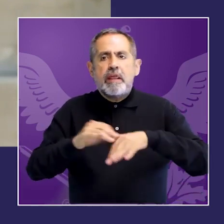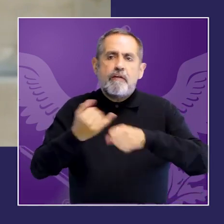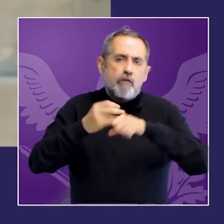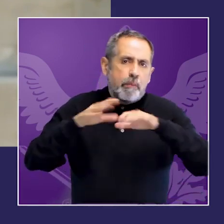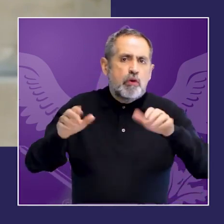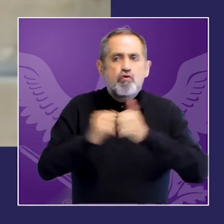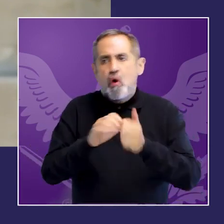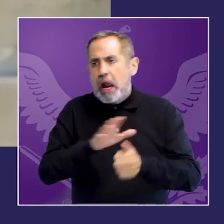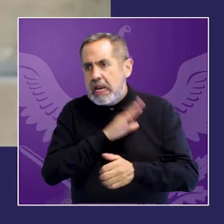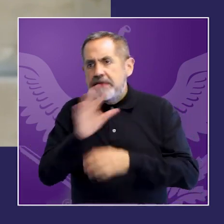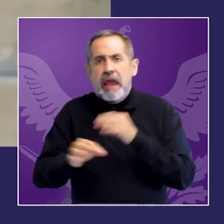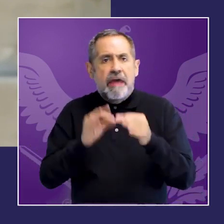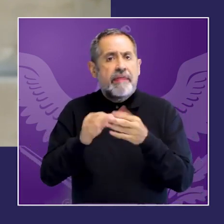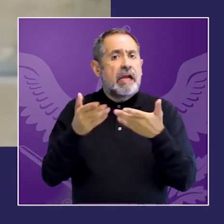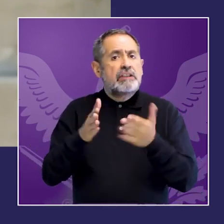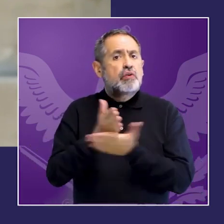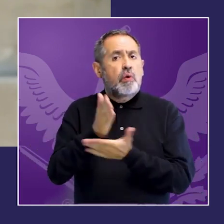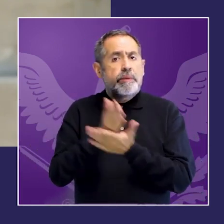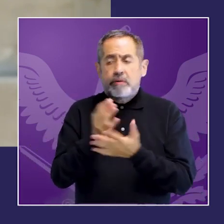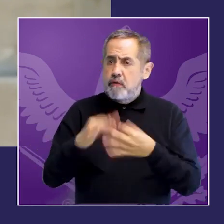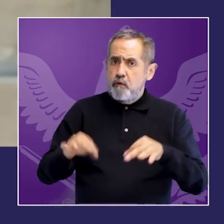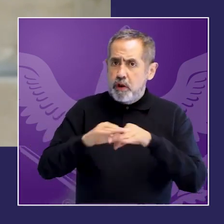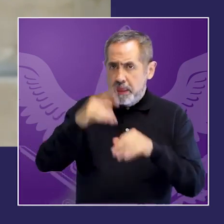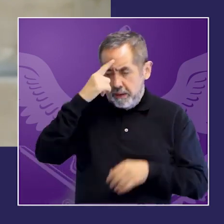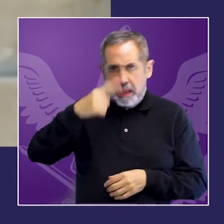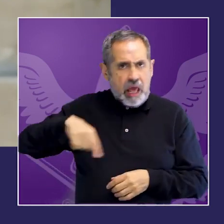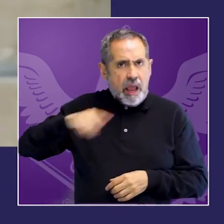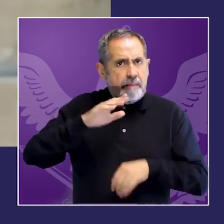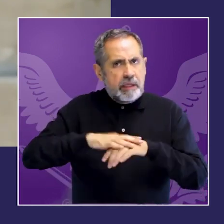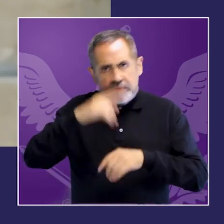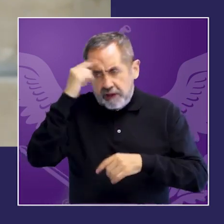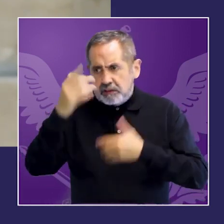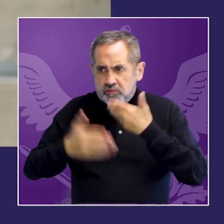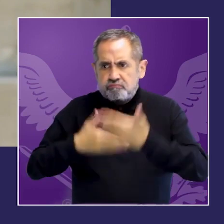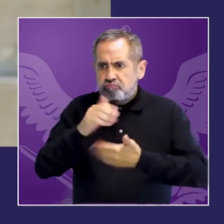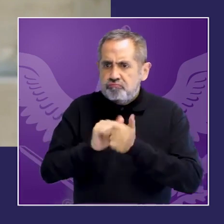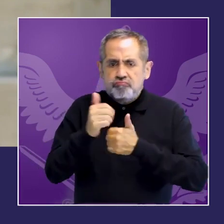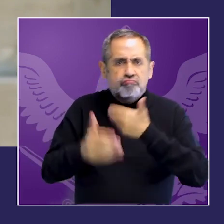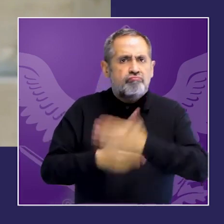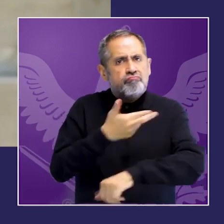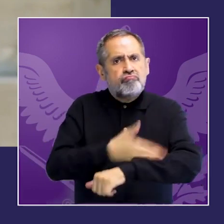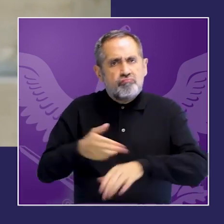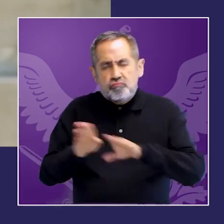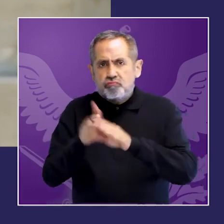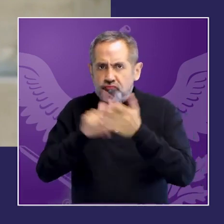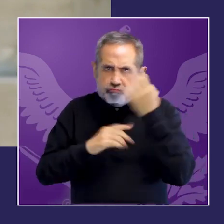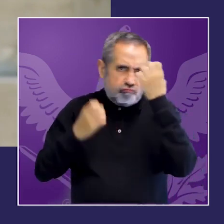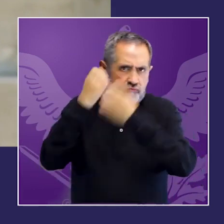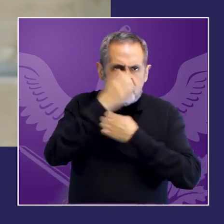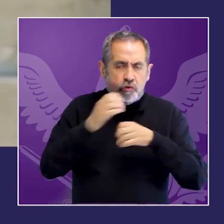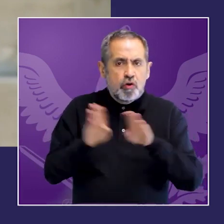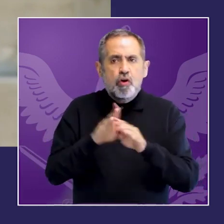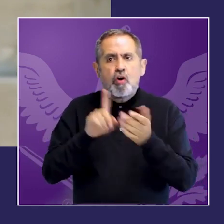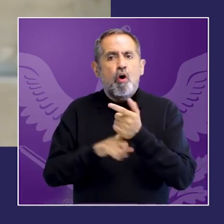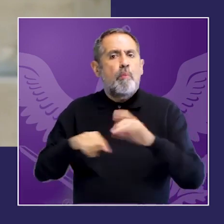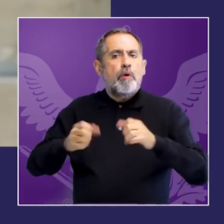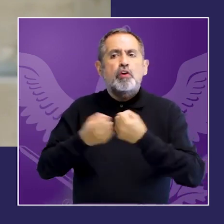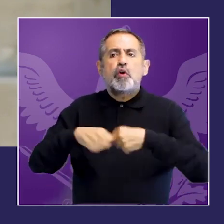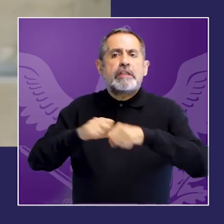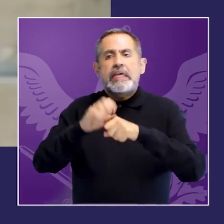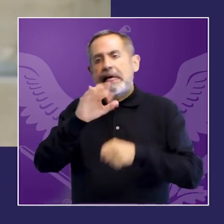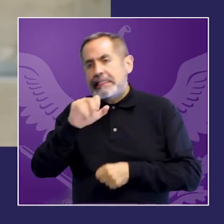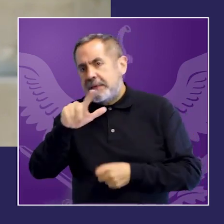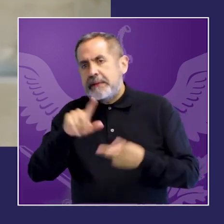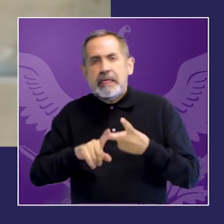monitoreo y evaluación por parte de sociedad civil academia periodismo y la sociedad en su conjunto para concluir